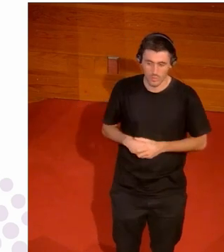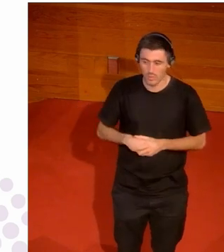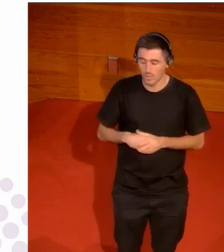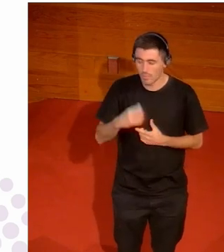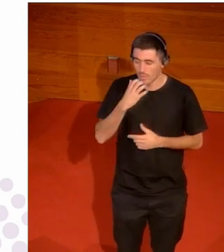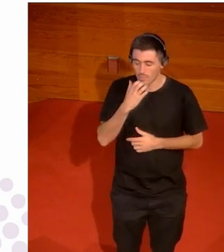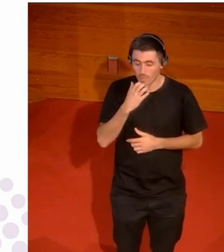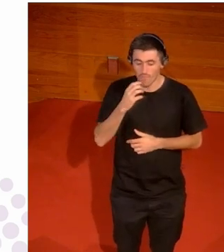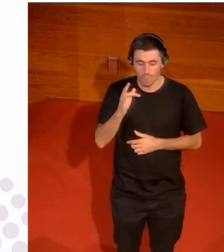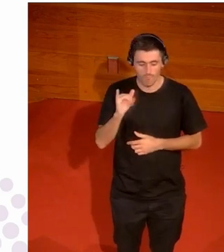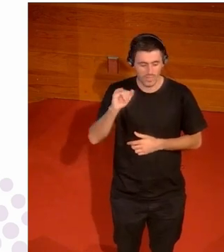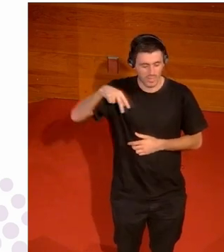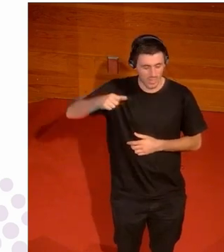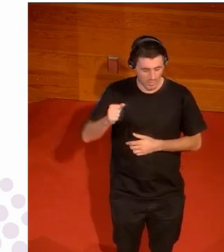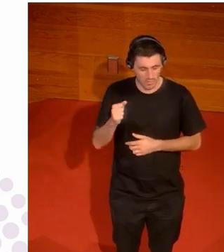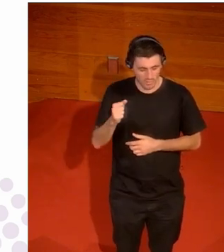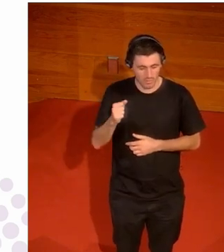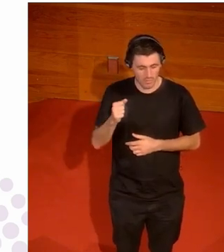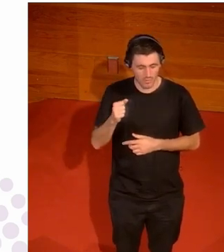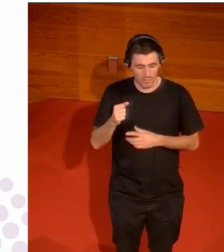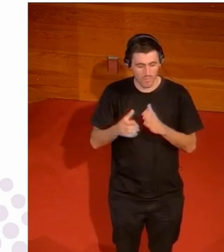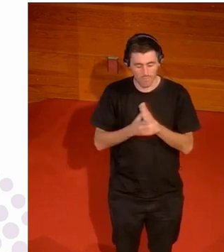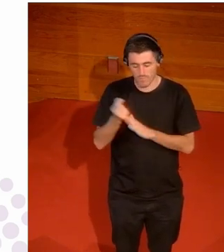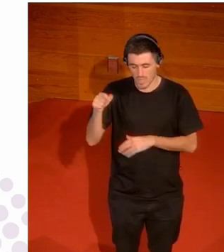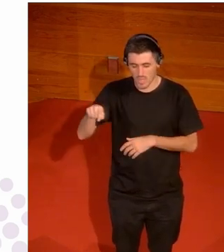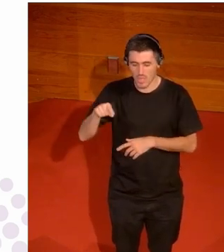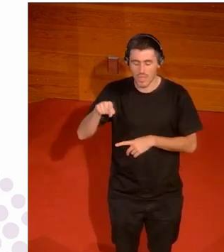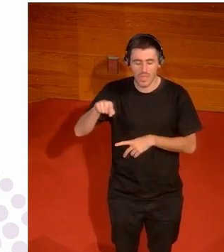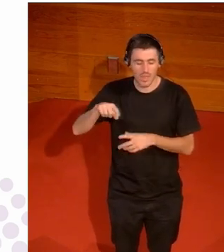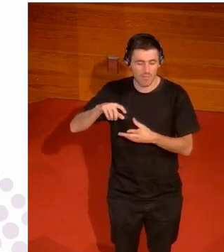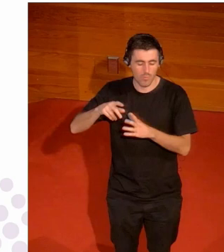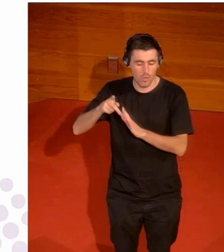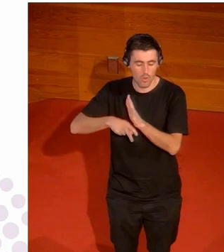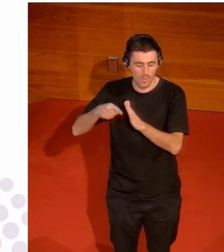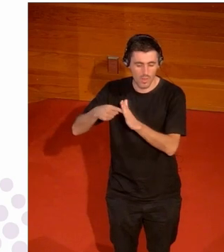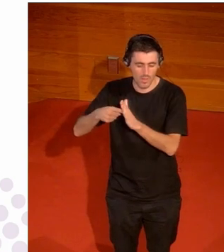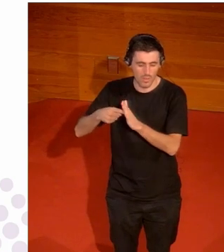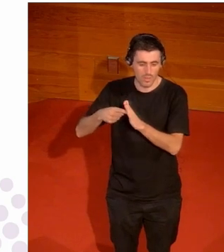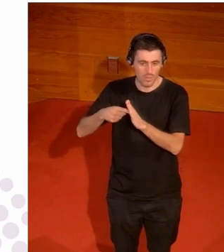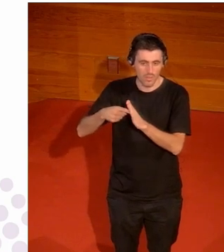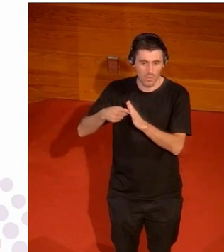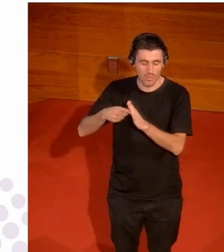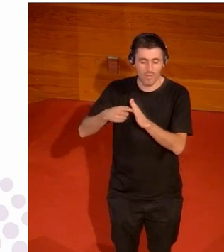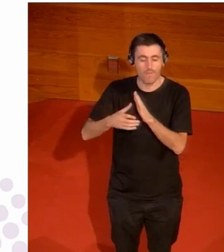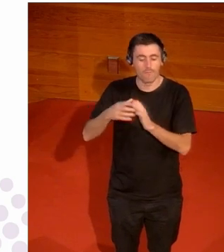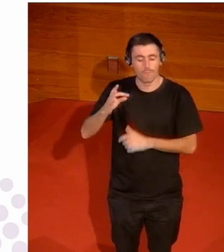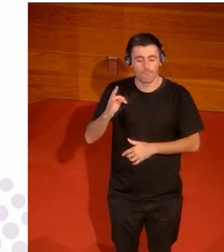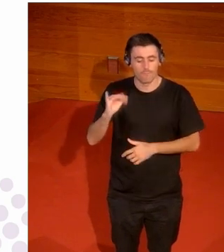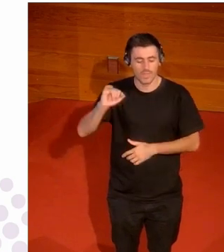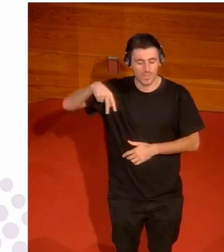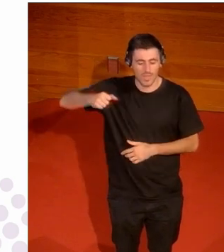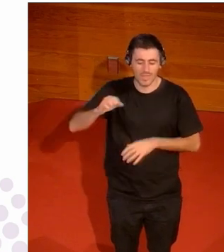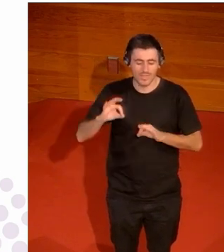regula que admiten las competiciones que regula la federación la fina es la federación internacional de